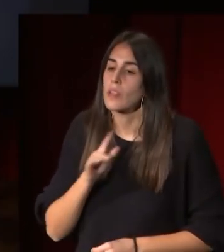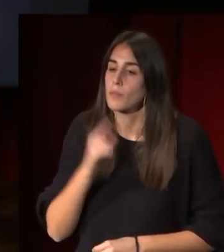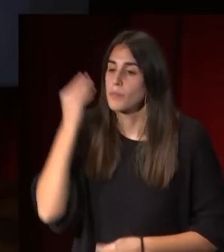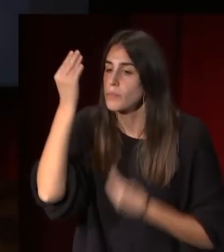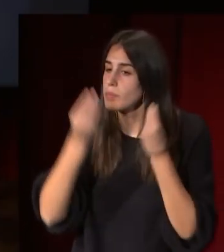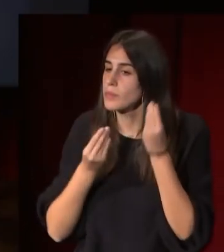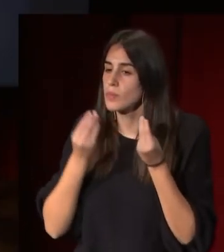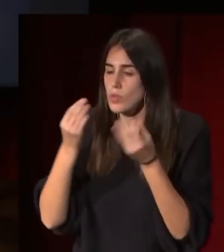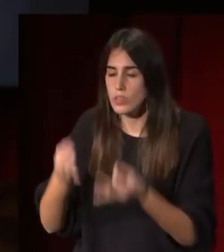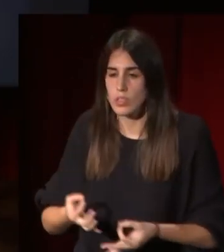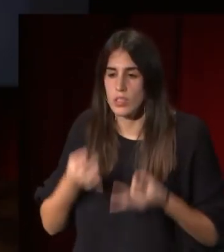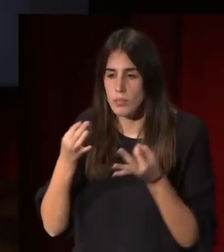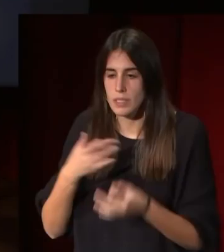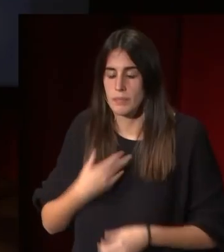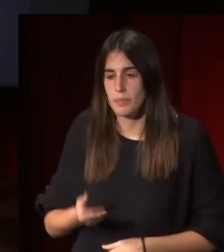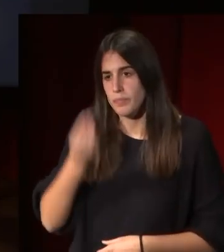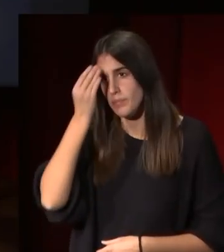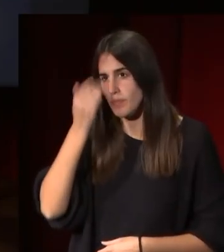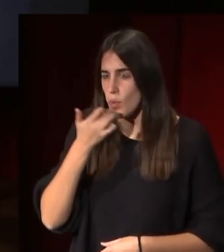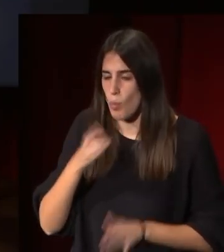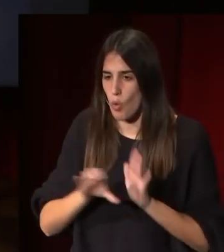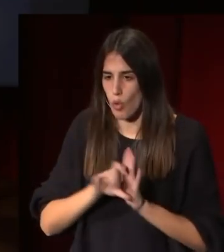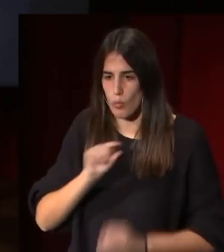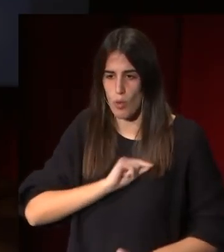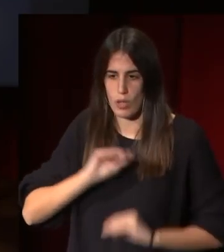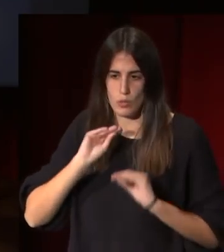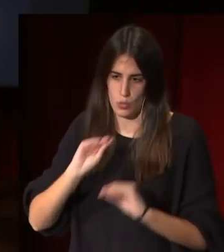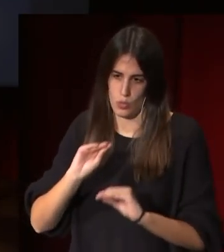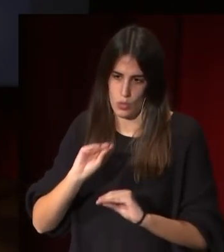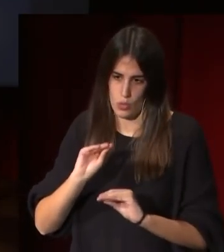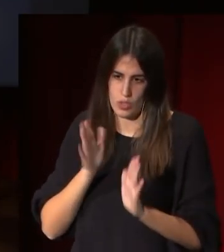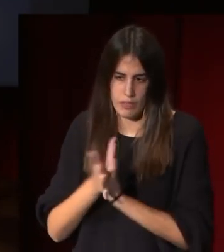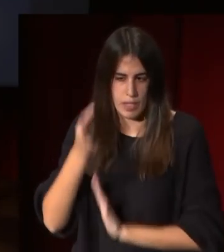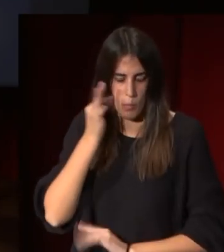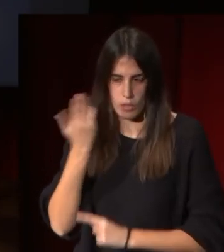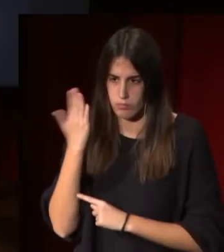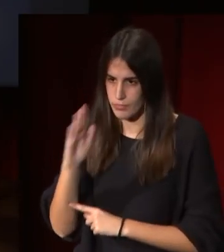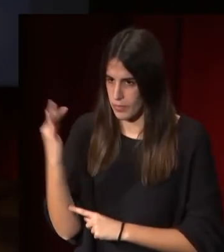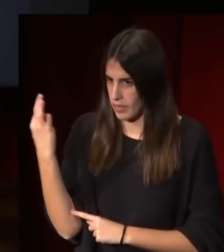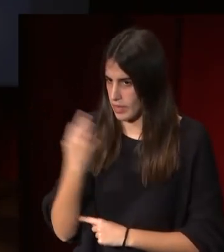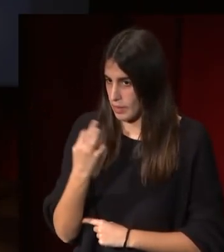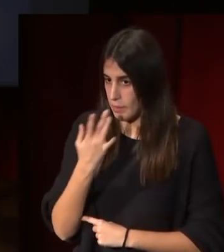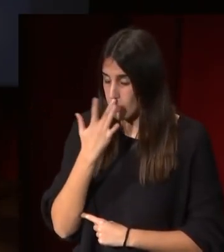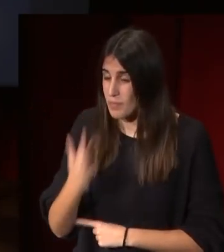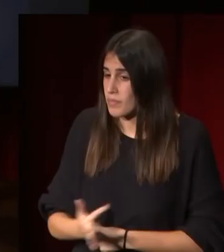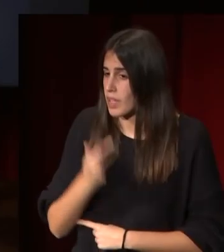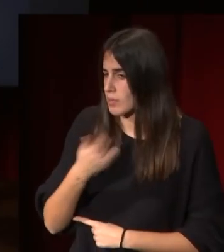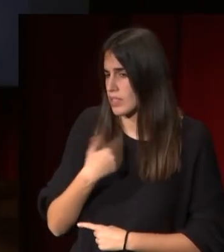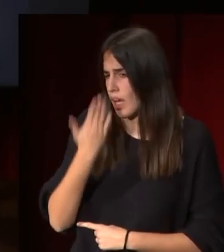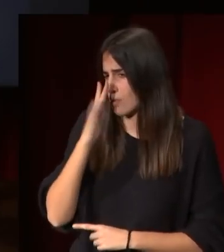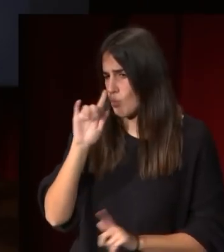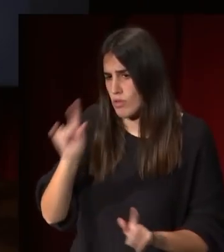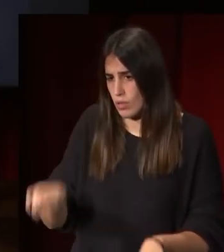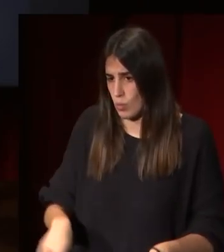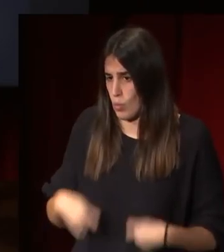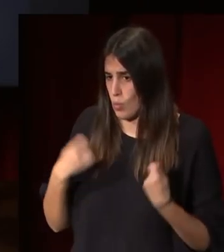entienden que es una manera es un código moral con el que todas se ven representadas y además es una actitud muy natural